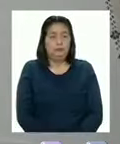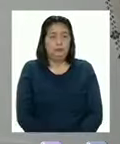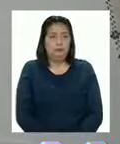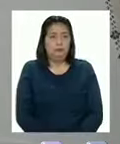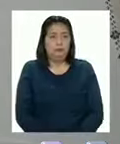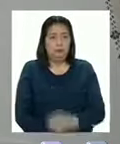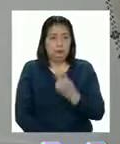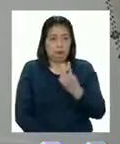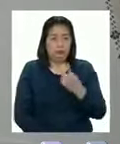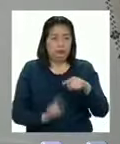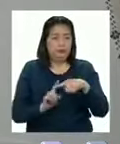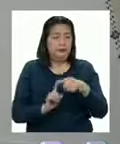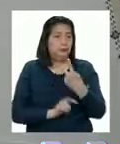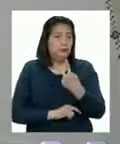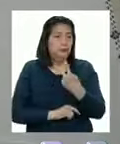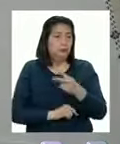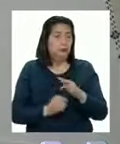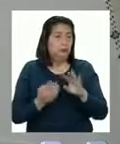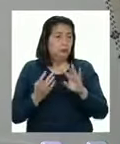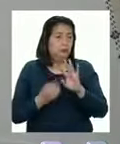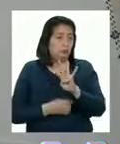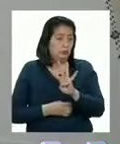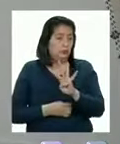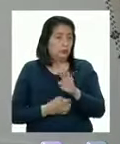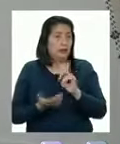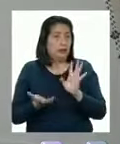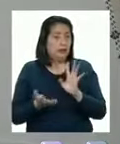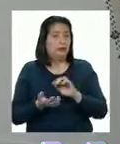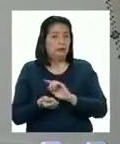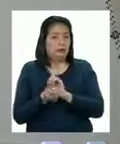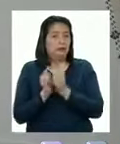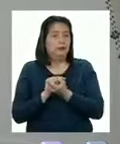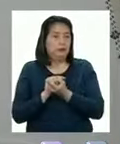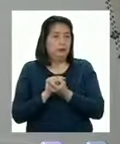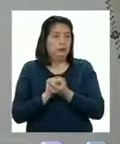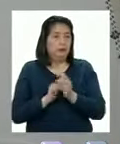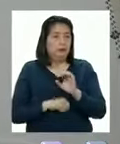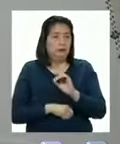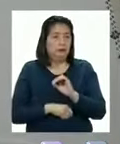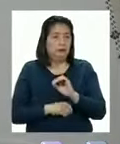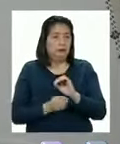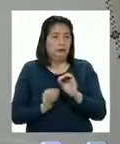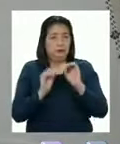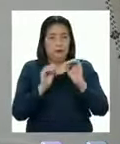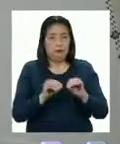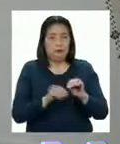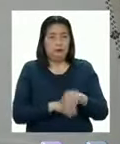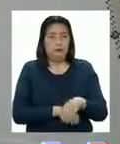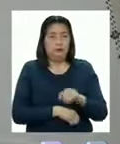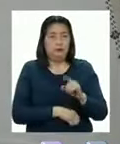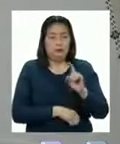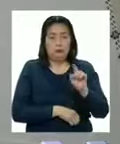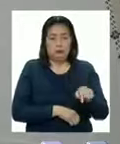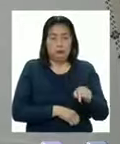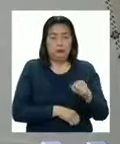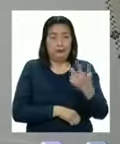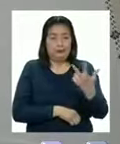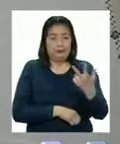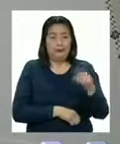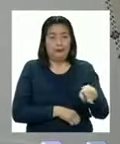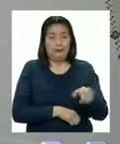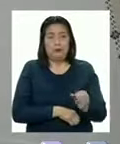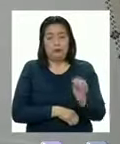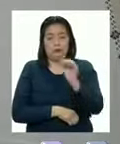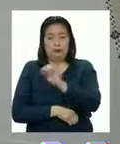Dos más dos es cuatro Entonces los voy a reubicar estas piedritas Y voy a poner una en el número tres